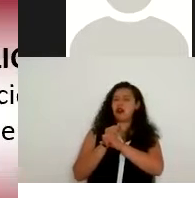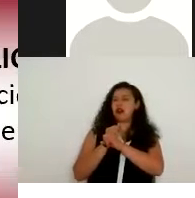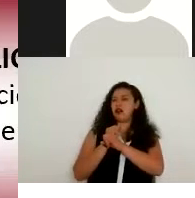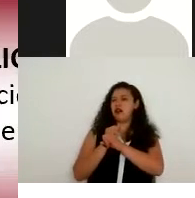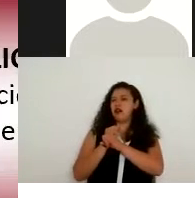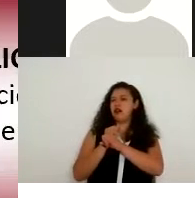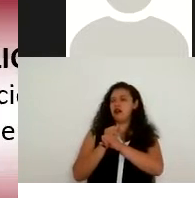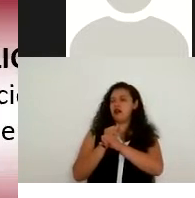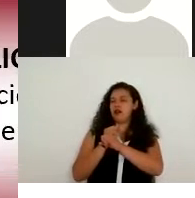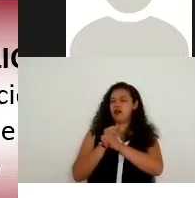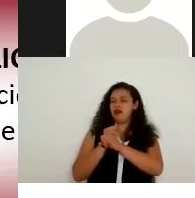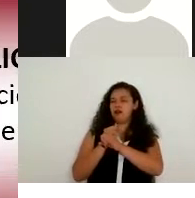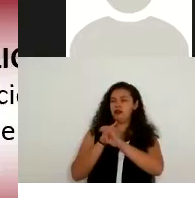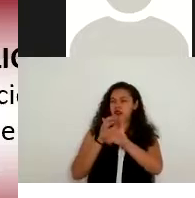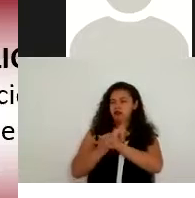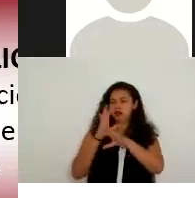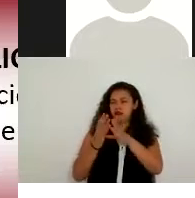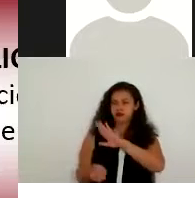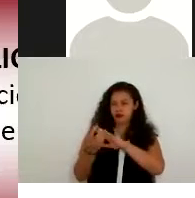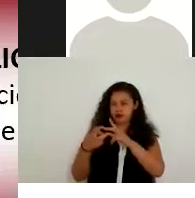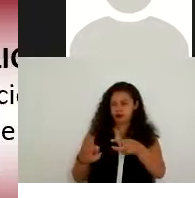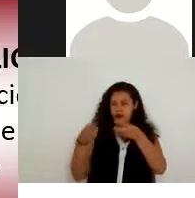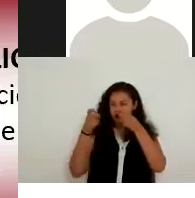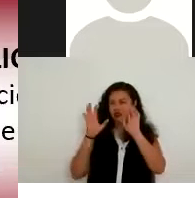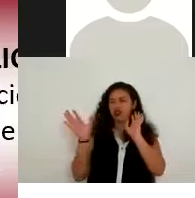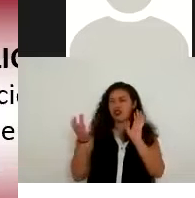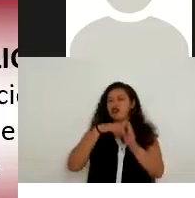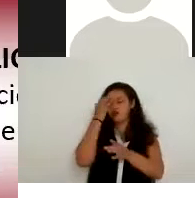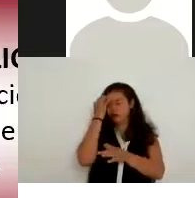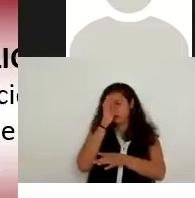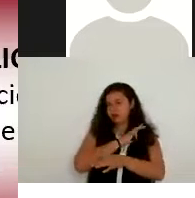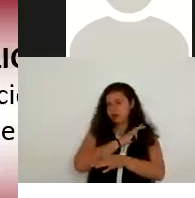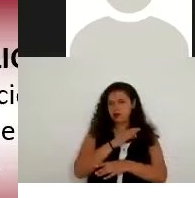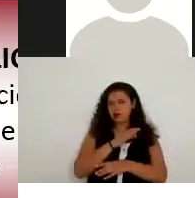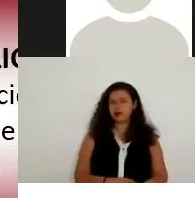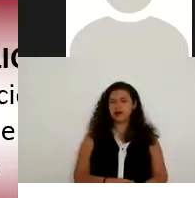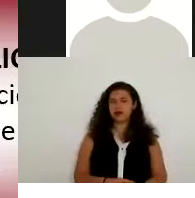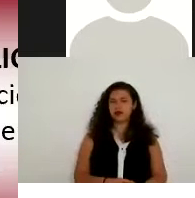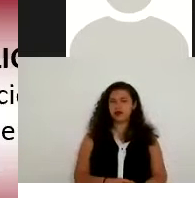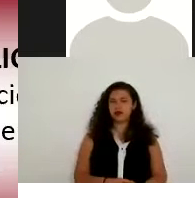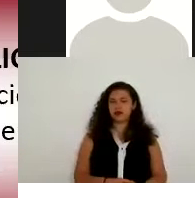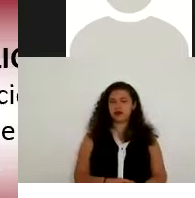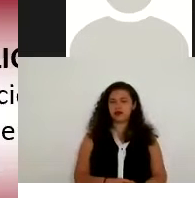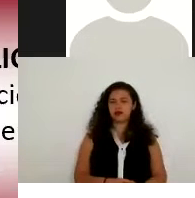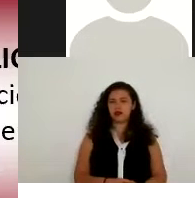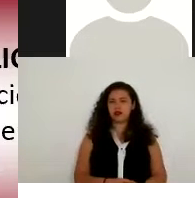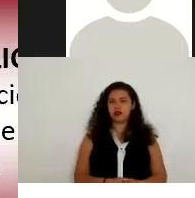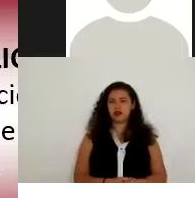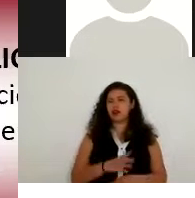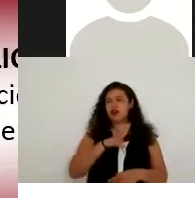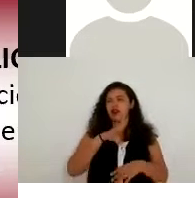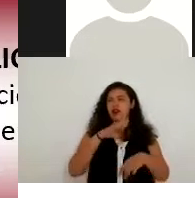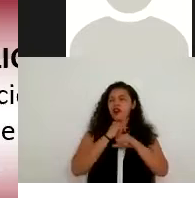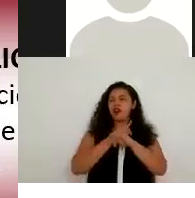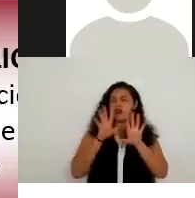que ya ya está abierta para que la podamos conocer y aún así aunque pudiera tener información personal